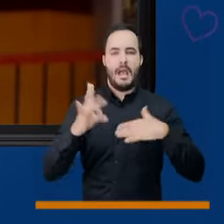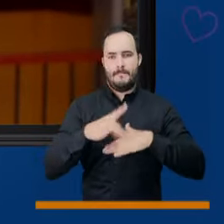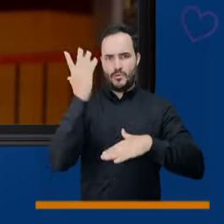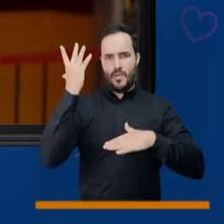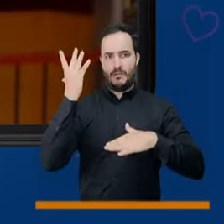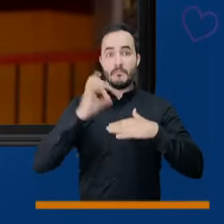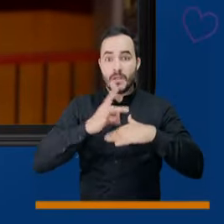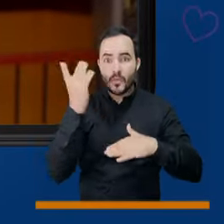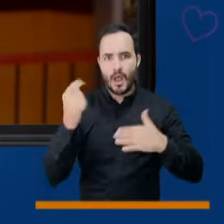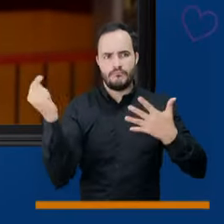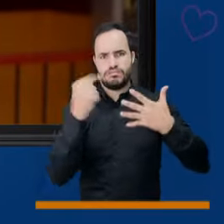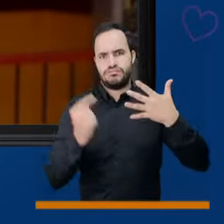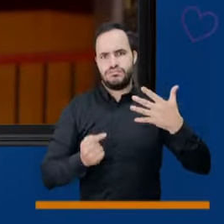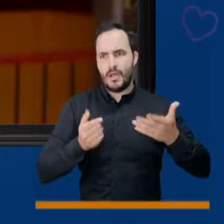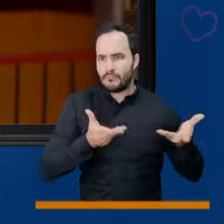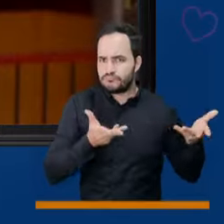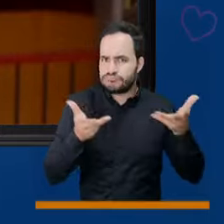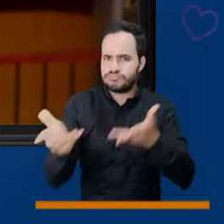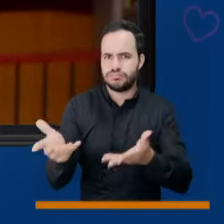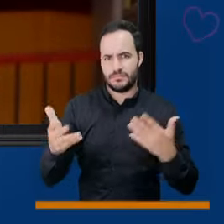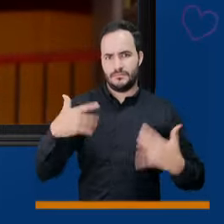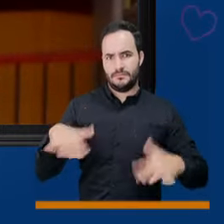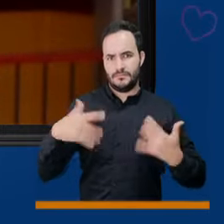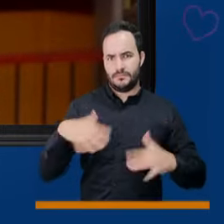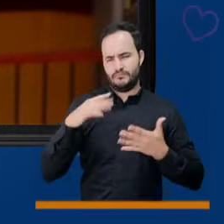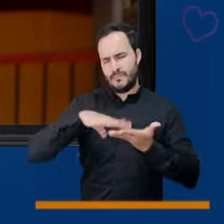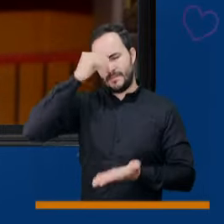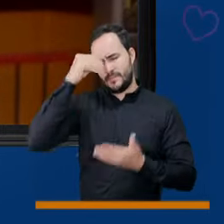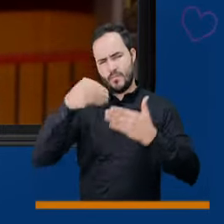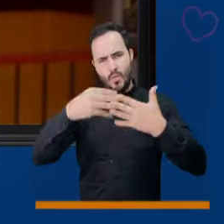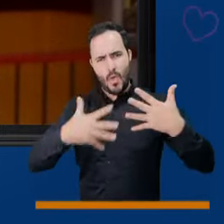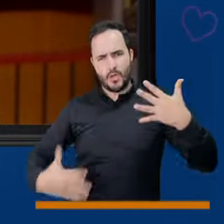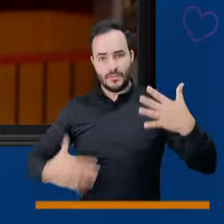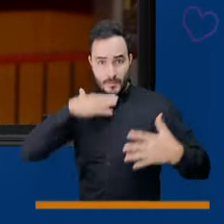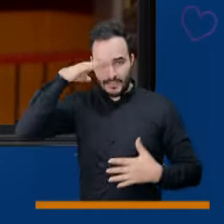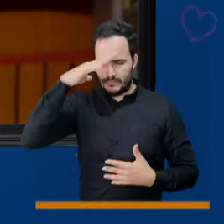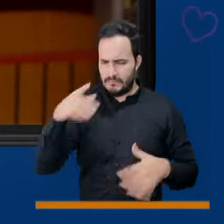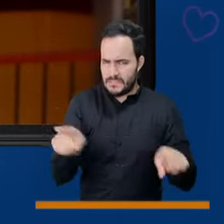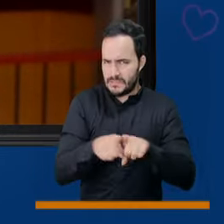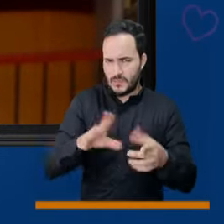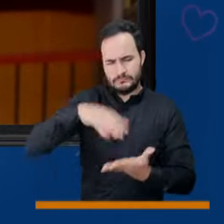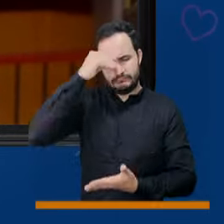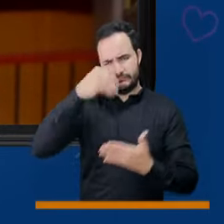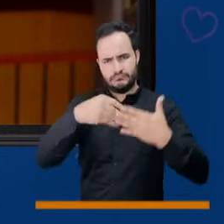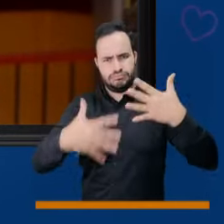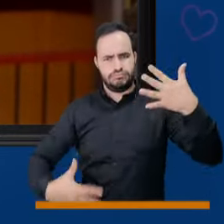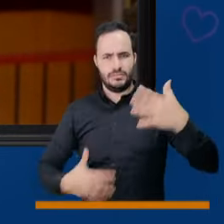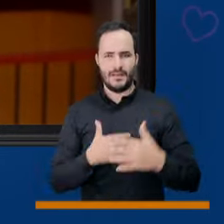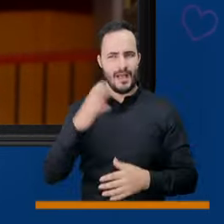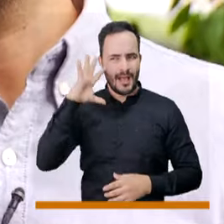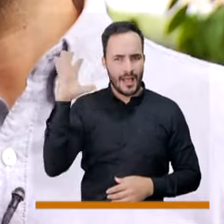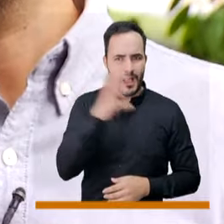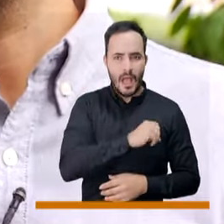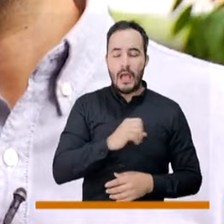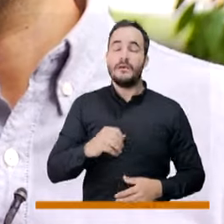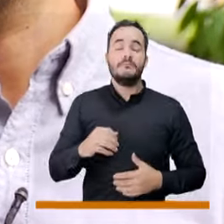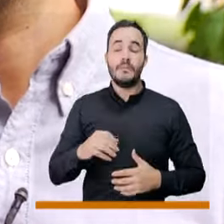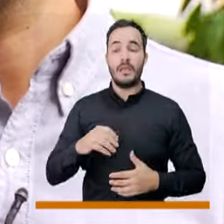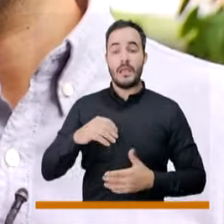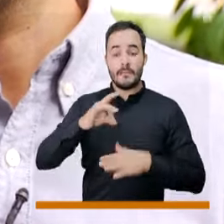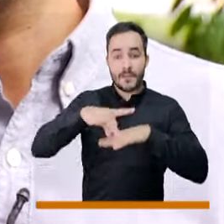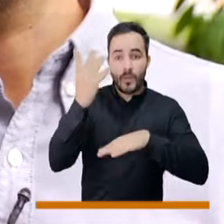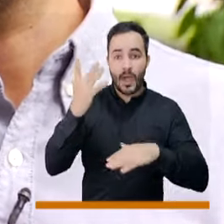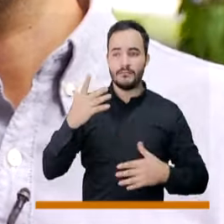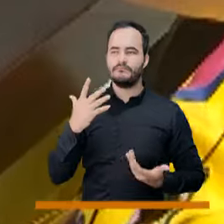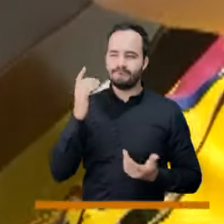para Medellín y nos enseñó, por ejemplo, que no debe ser para la educación básica, primaria, básica, secundaria